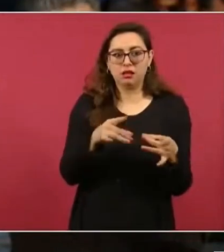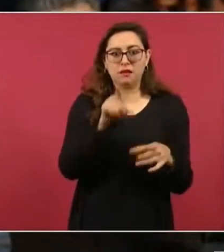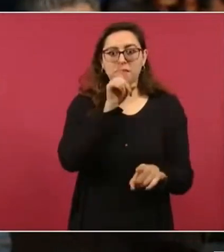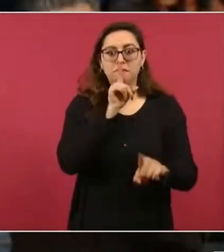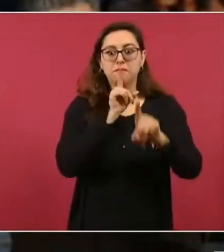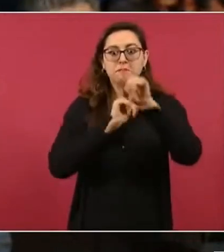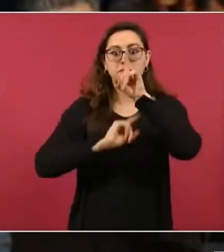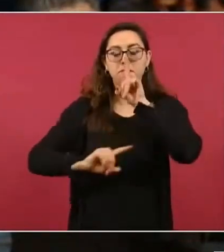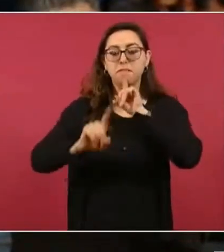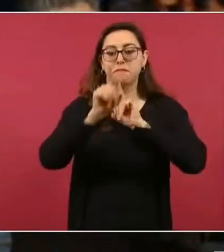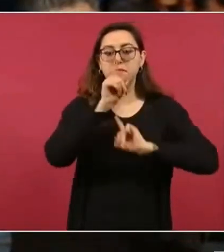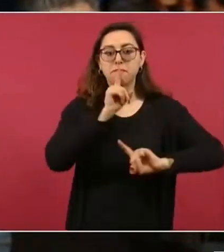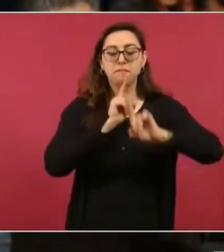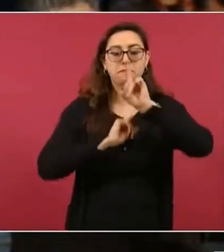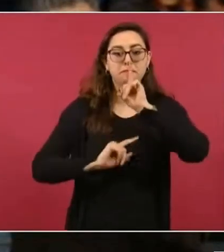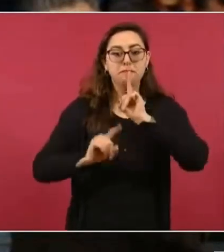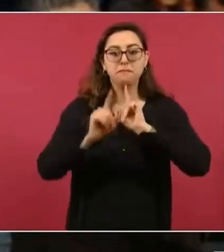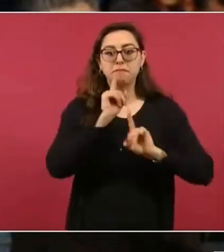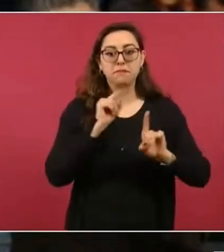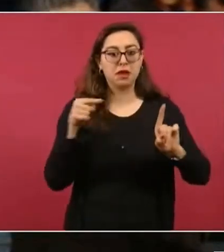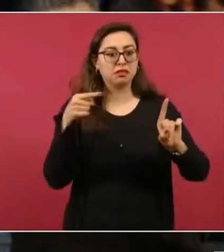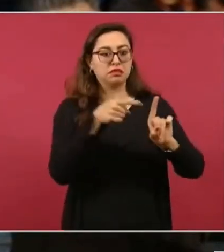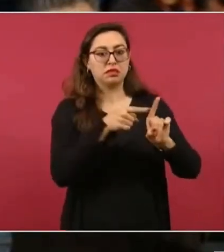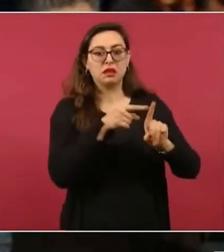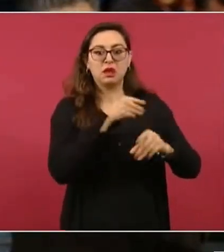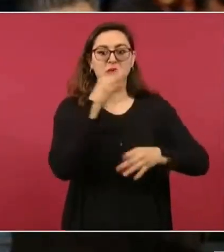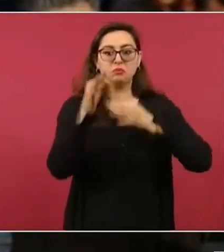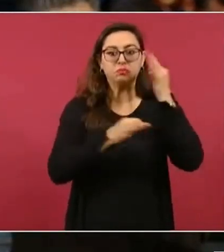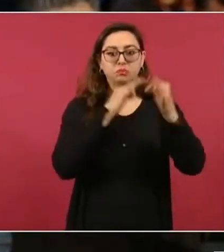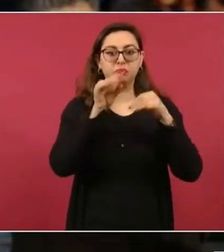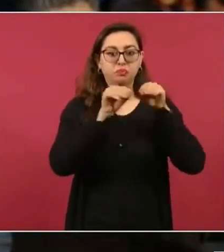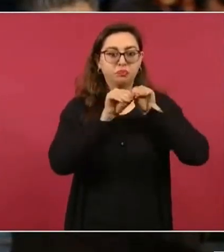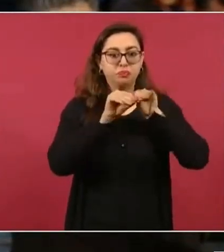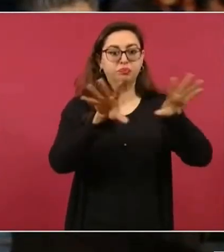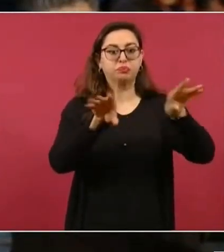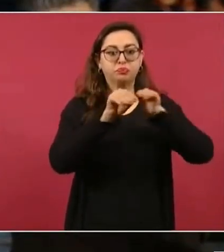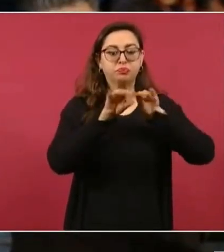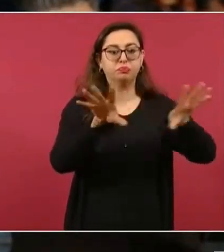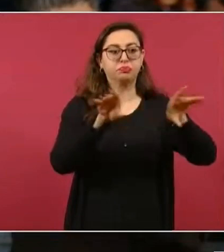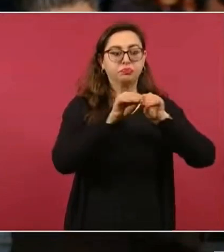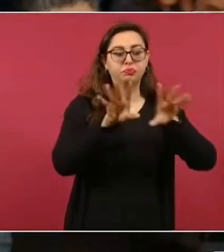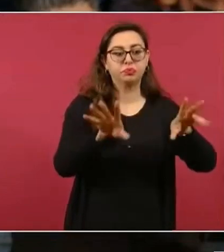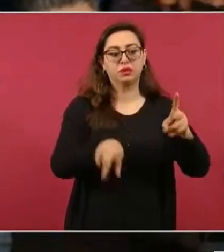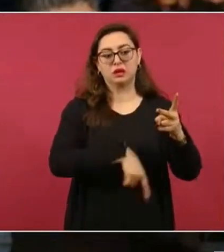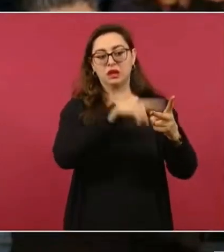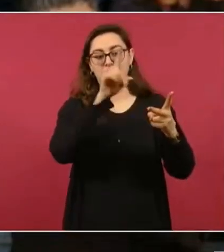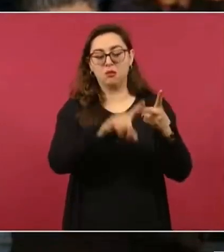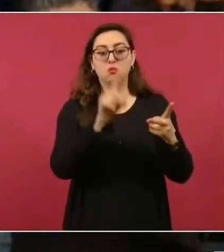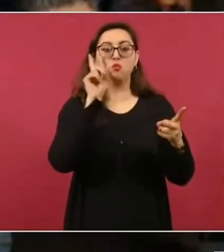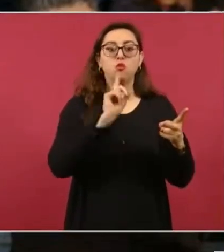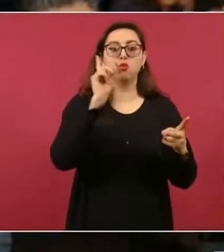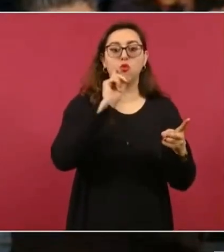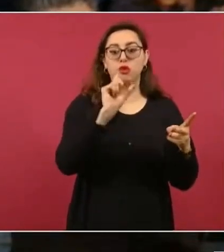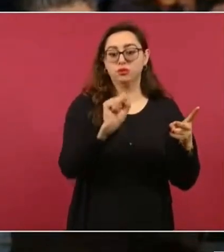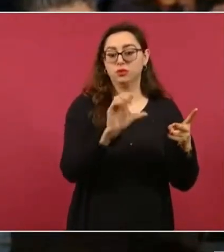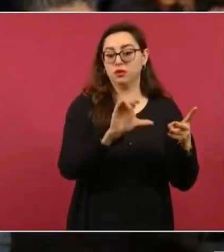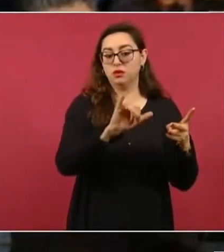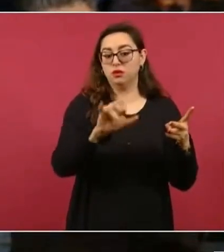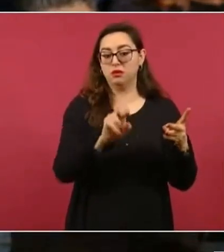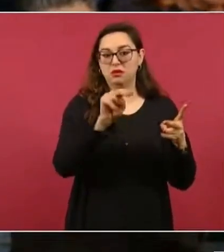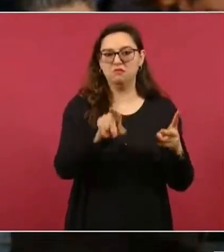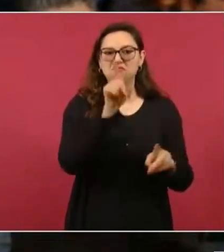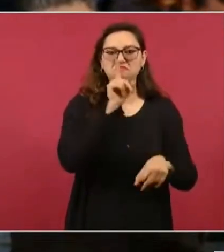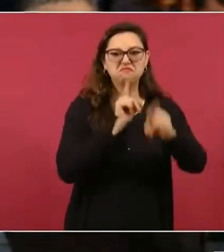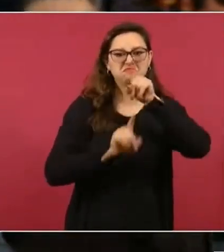y más sin embargo se hacían hincapié en el discurso de Santiago Kirill y de la ministra. Nada más para ver si nos puede comentar algo al respecto. Y dándole